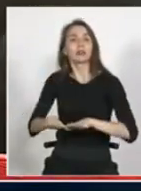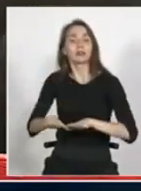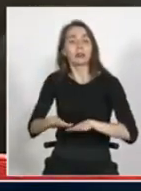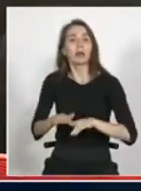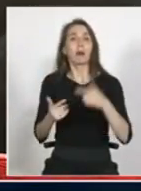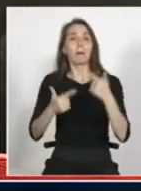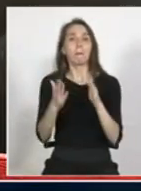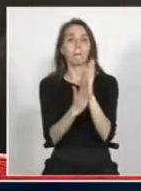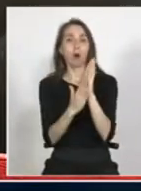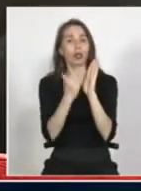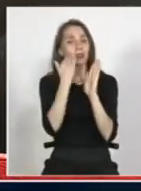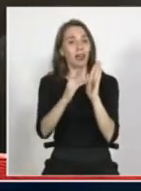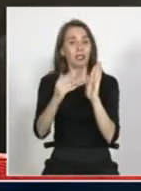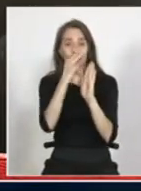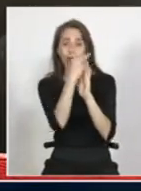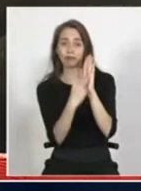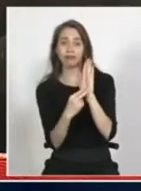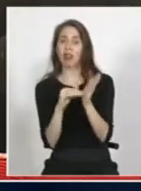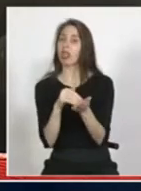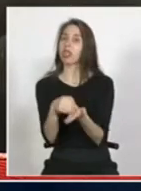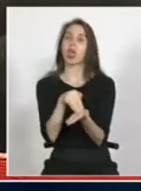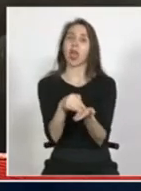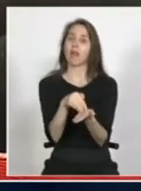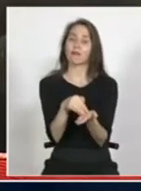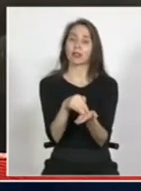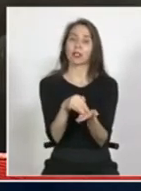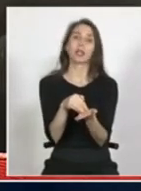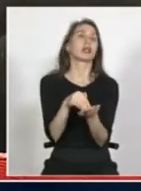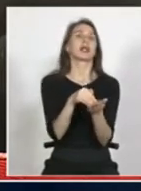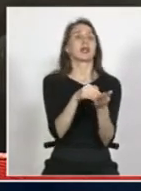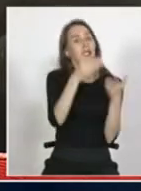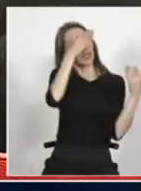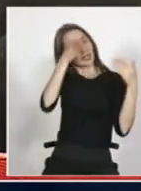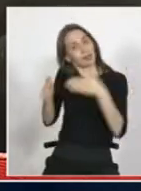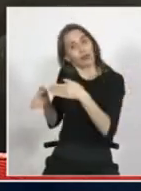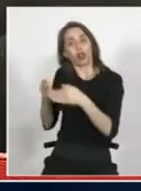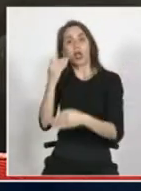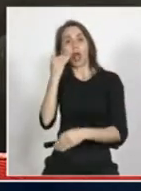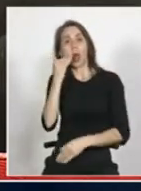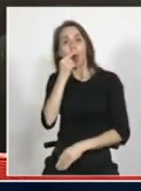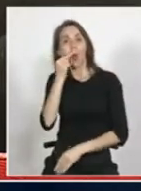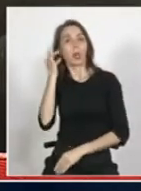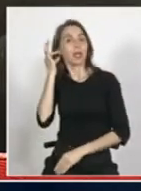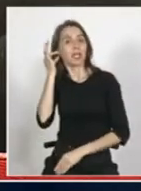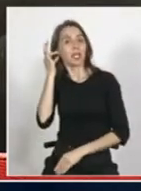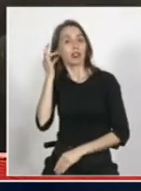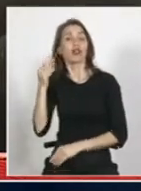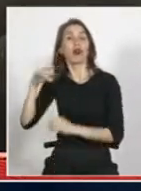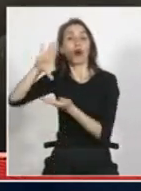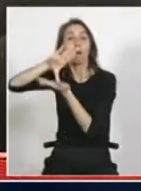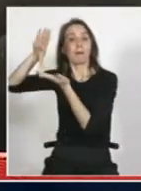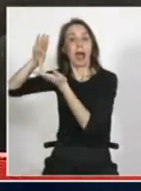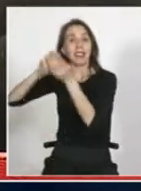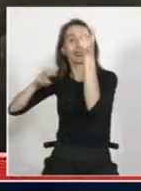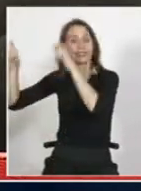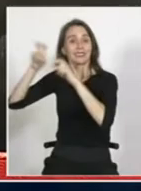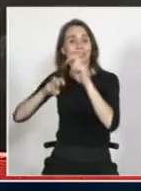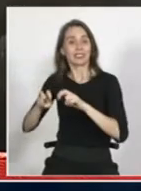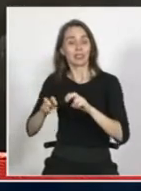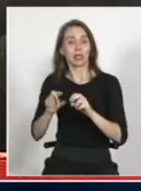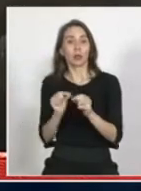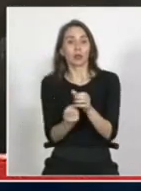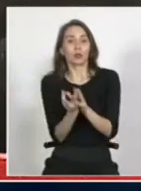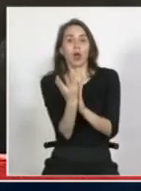son muy débiles y podemos pensar que en particular para niñas y niños migrantes también están emergiendo, para decirlo de una manera bonita.